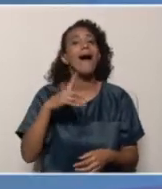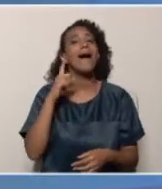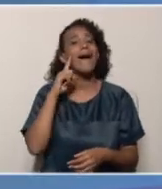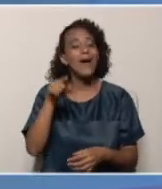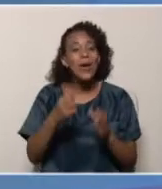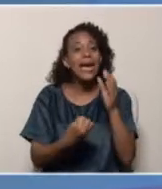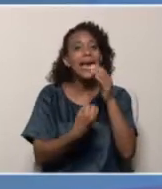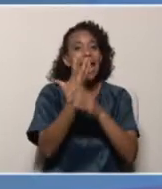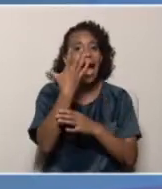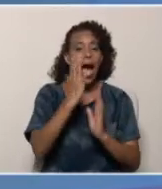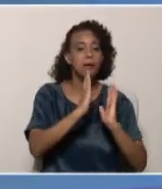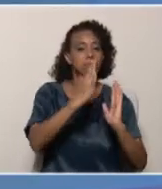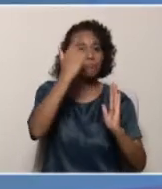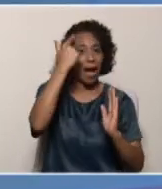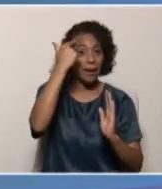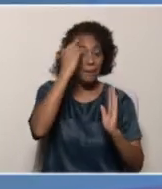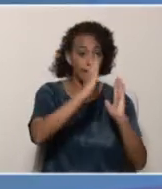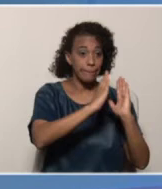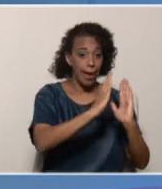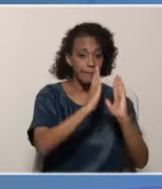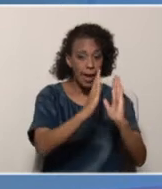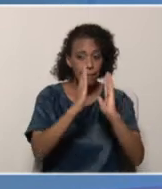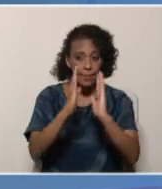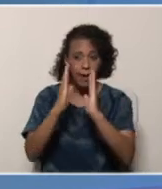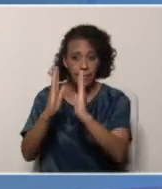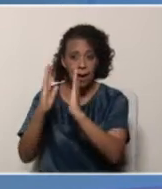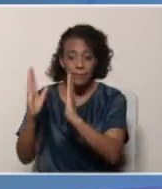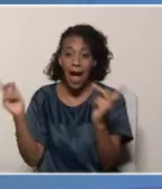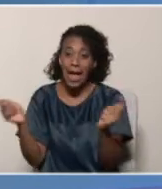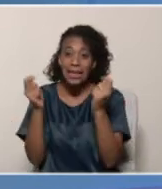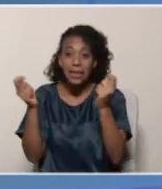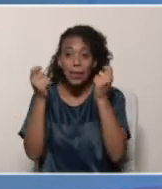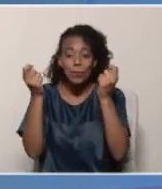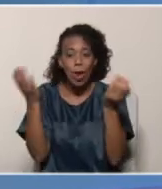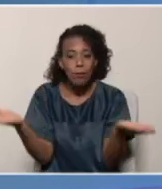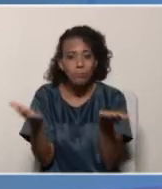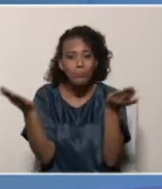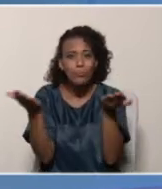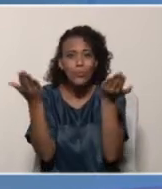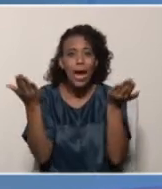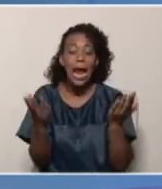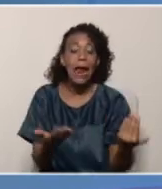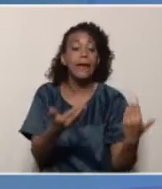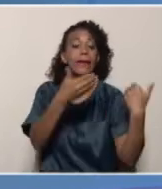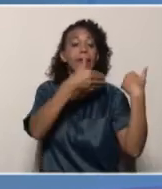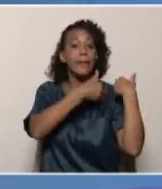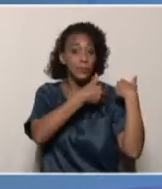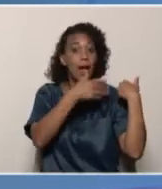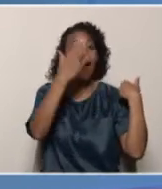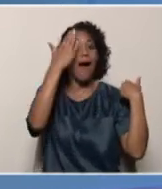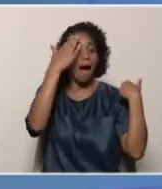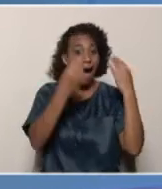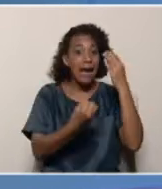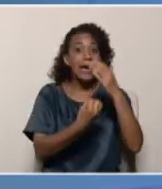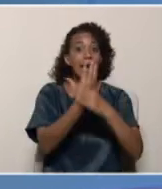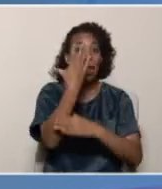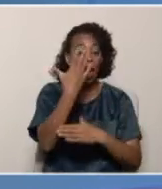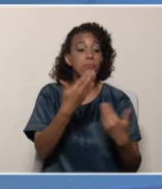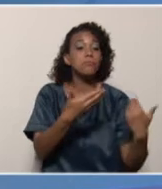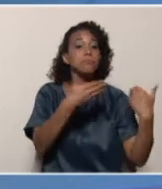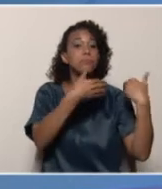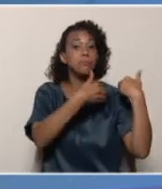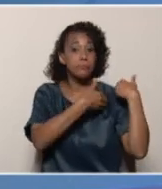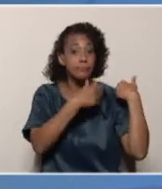crear una estructura y además estimular lo que corresponde a la responsabilidad, a crear una